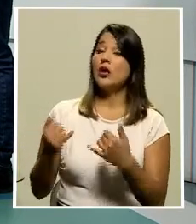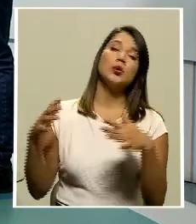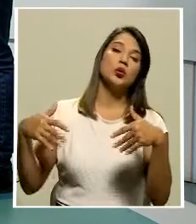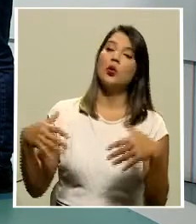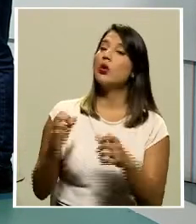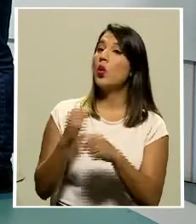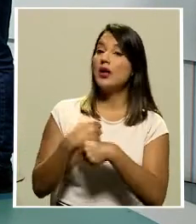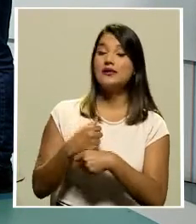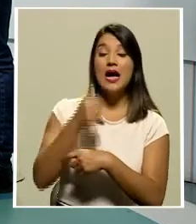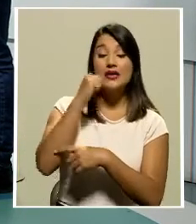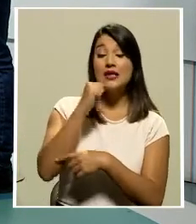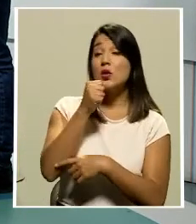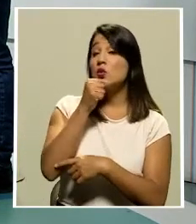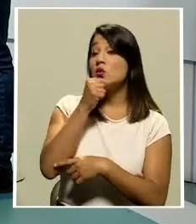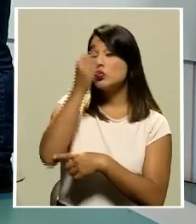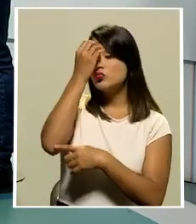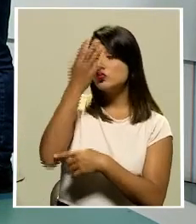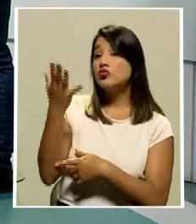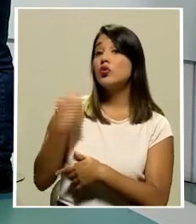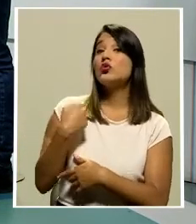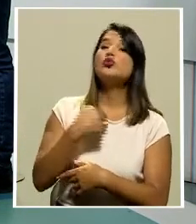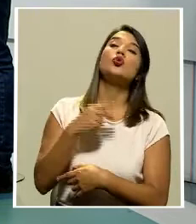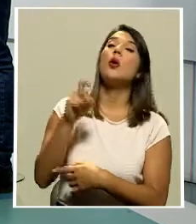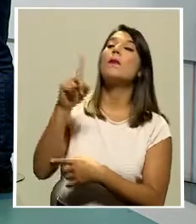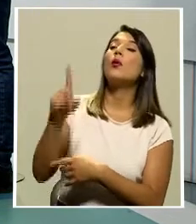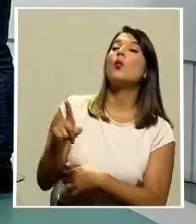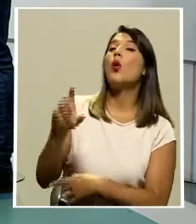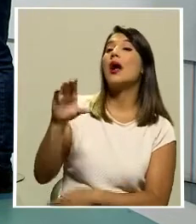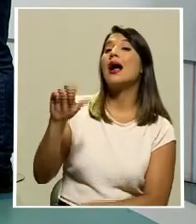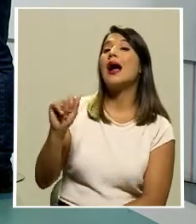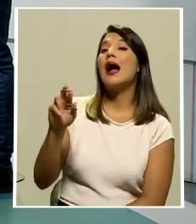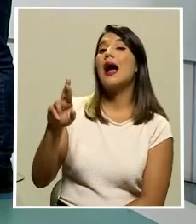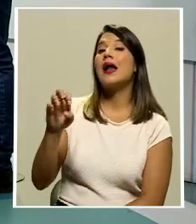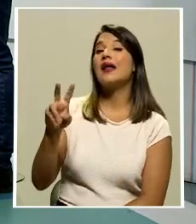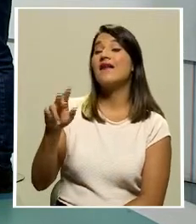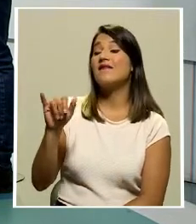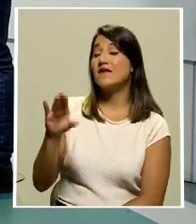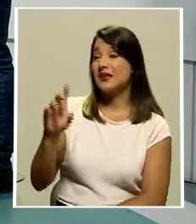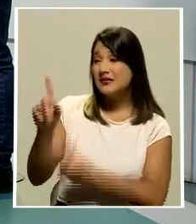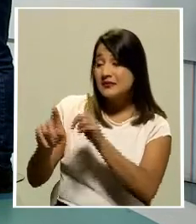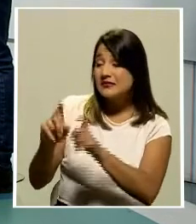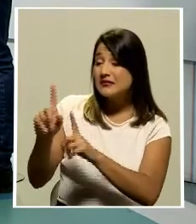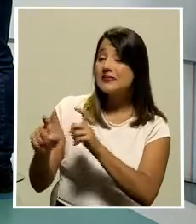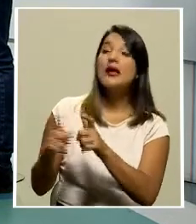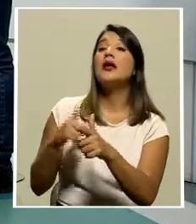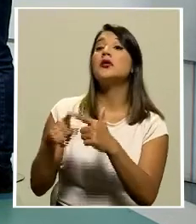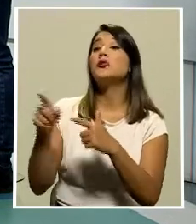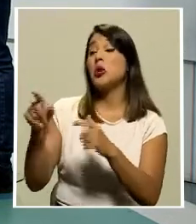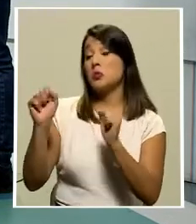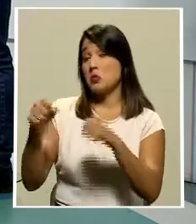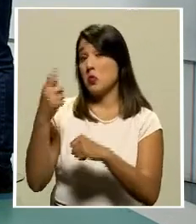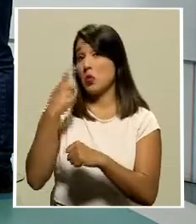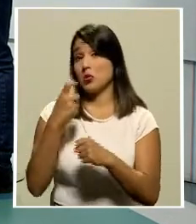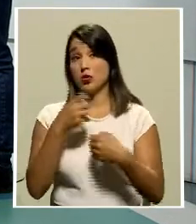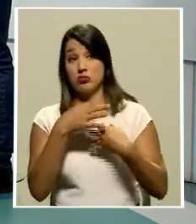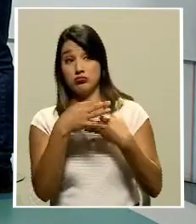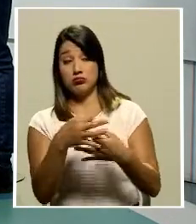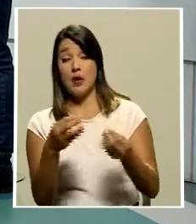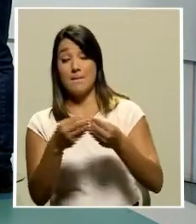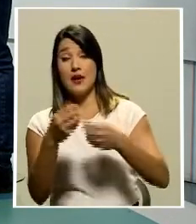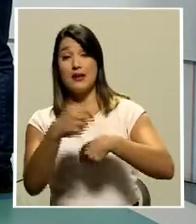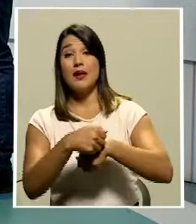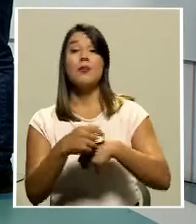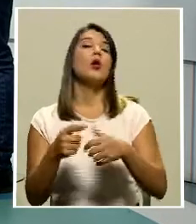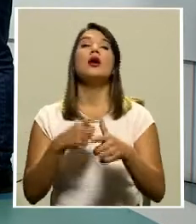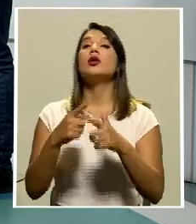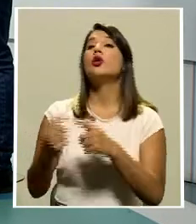hecho incluso ayer en conferencia de prensa cuando le preguntamos a Kerevic sobre esta situación el técnico alajuelense en cierta forma decía los entendemos y mandaba un mensaje para